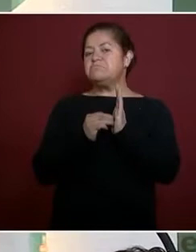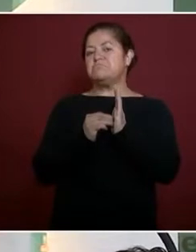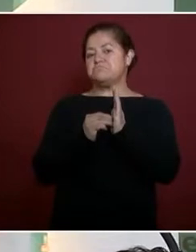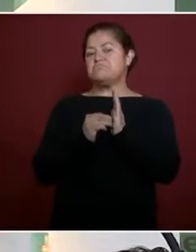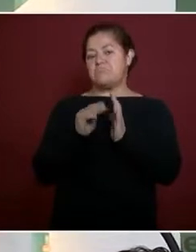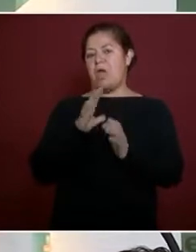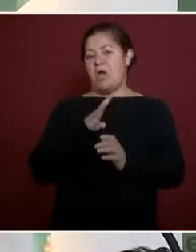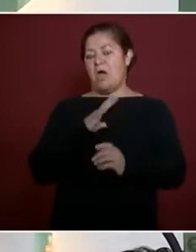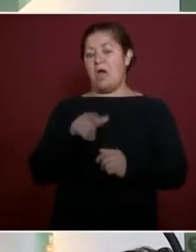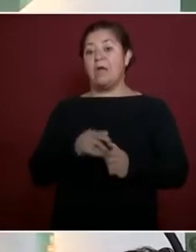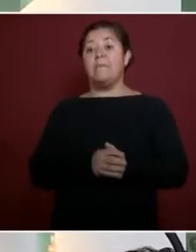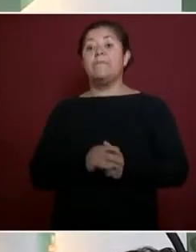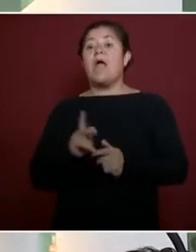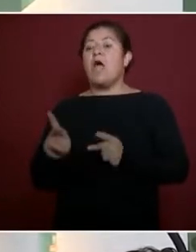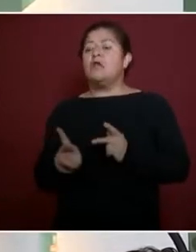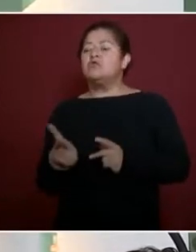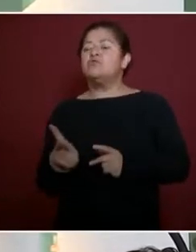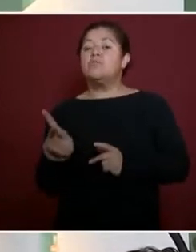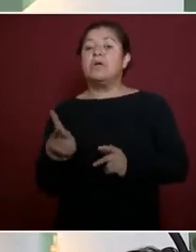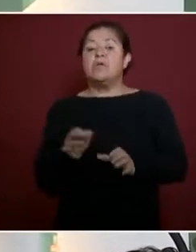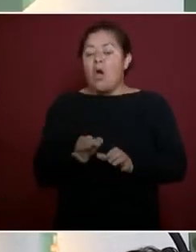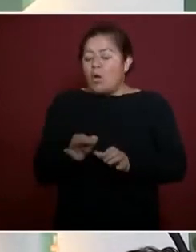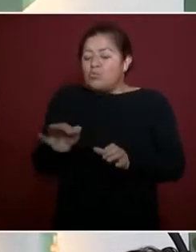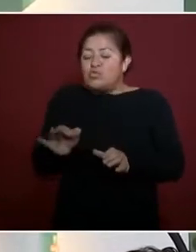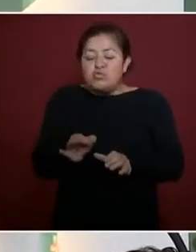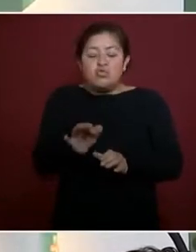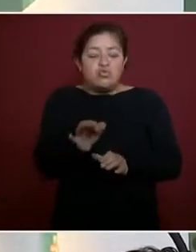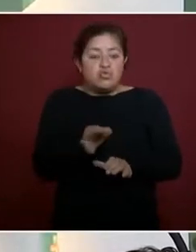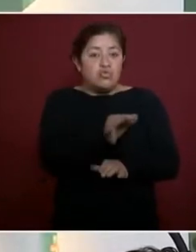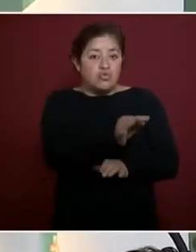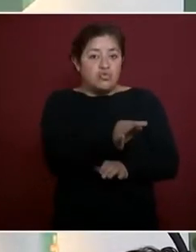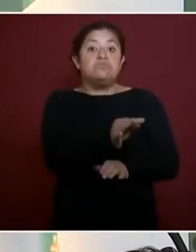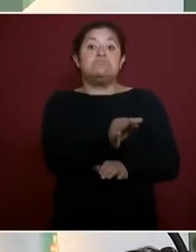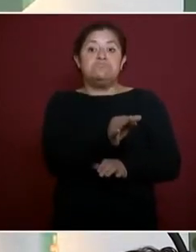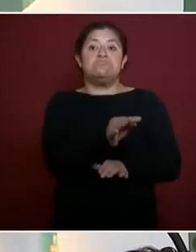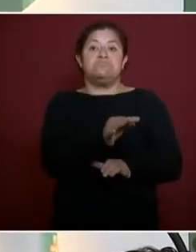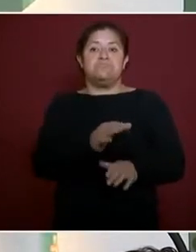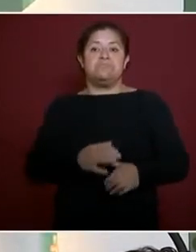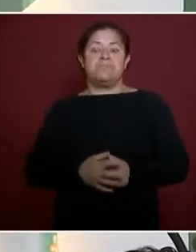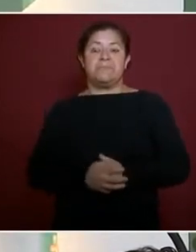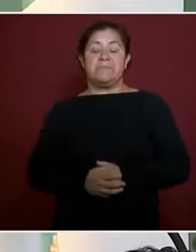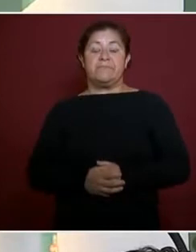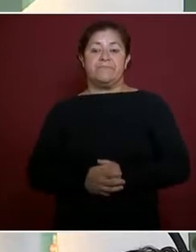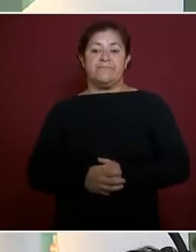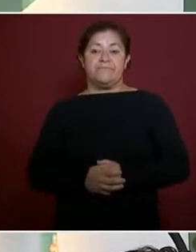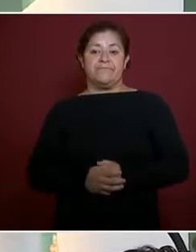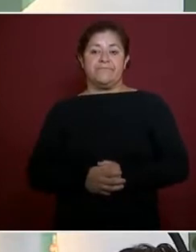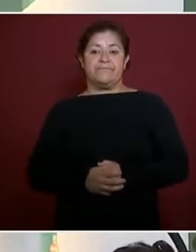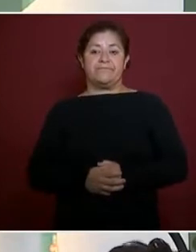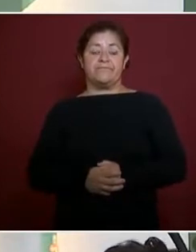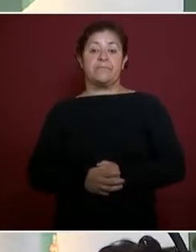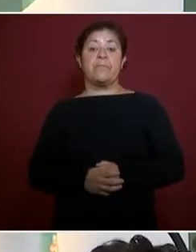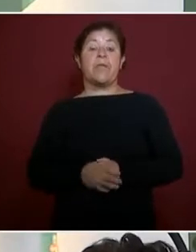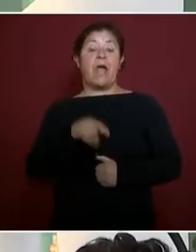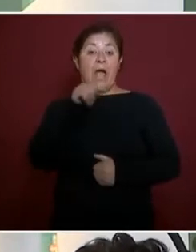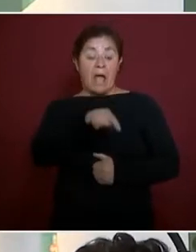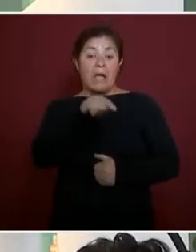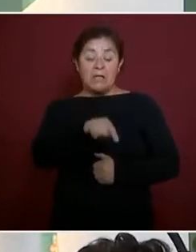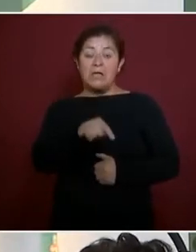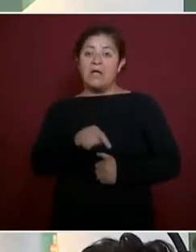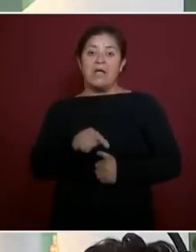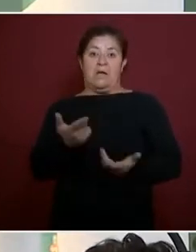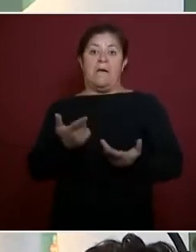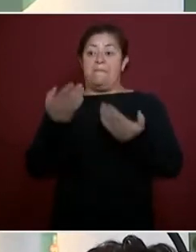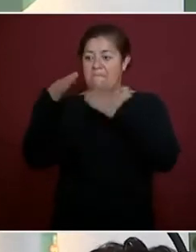en los pueblos más apartados, donde no hay sucursales